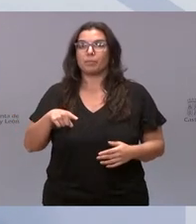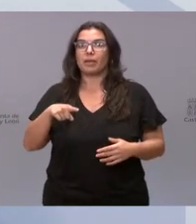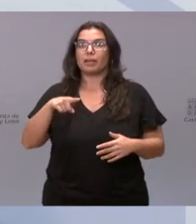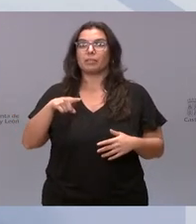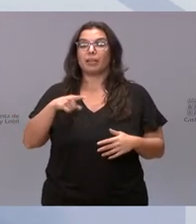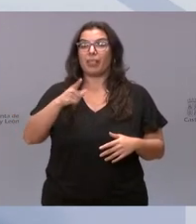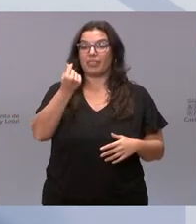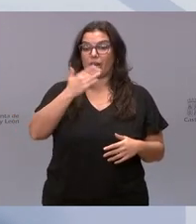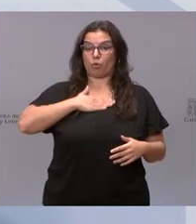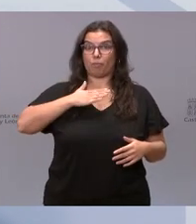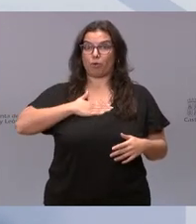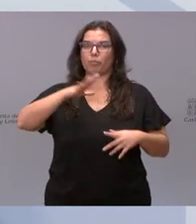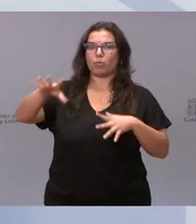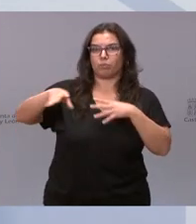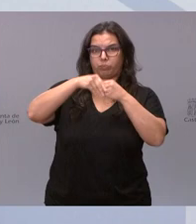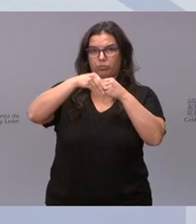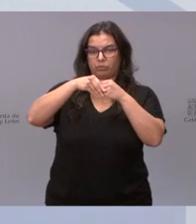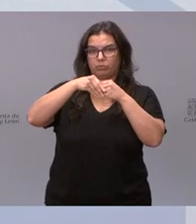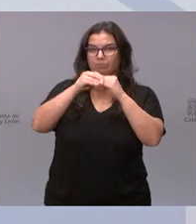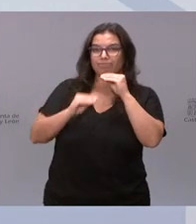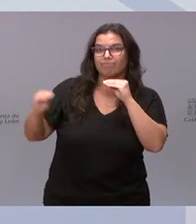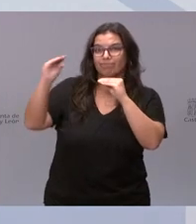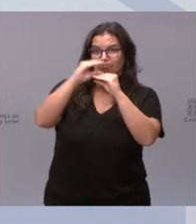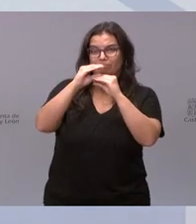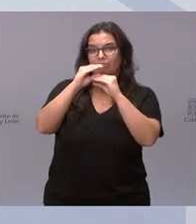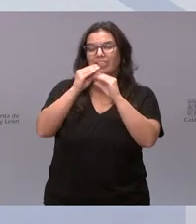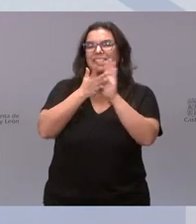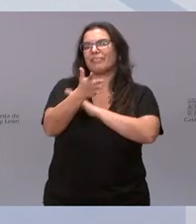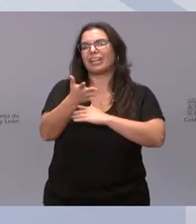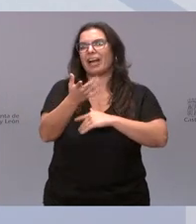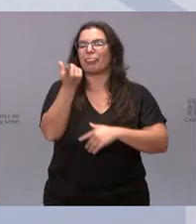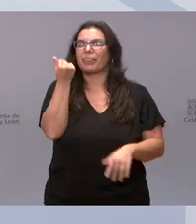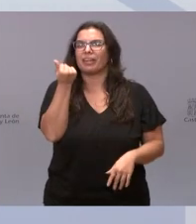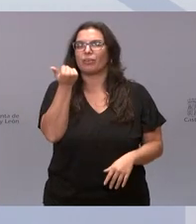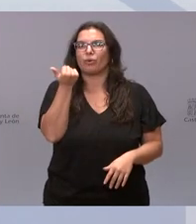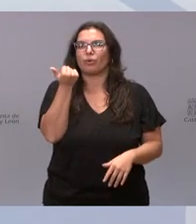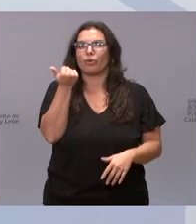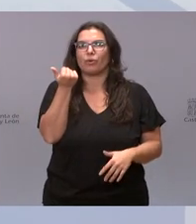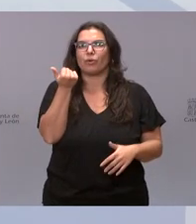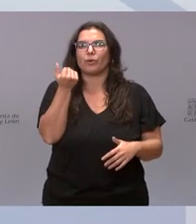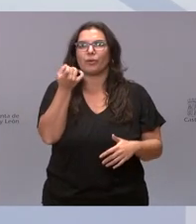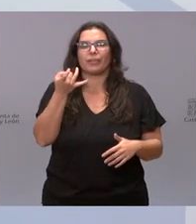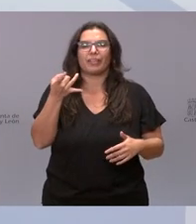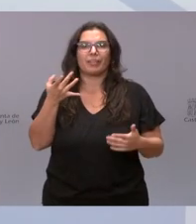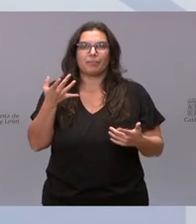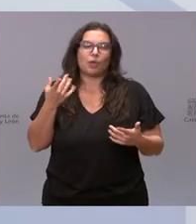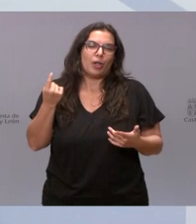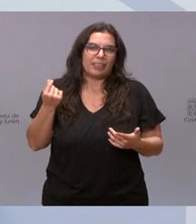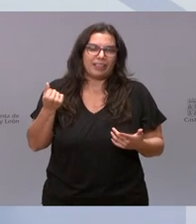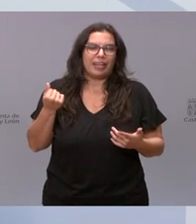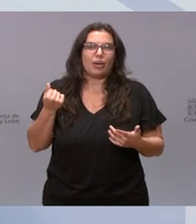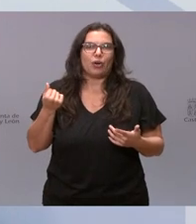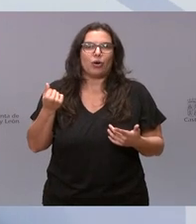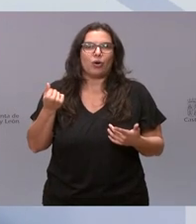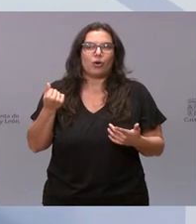dinero propio, me refiero dinero, bueno, al final el dinero es de todas las